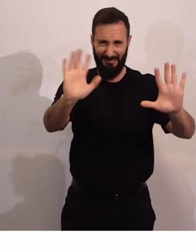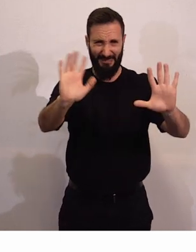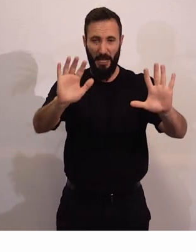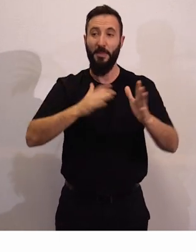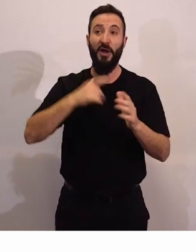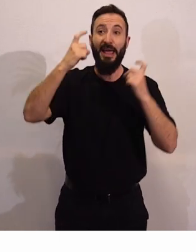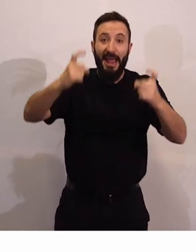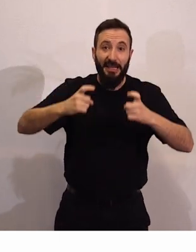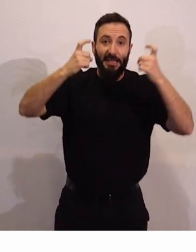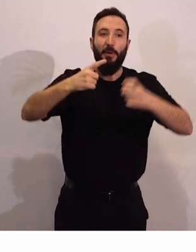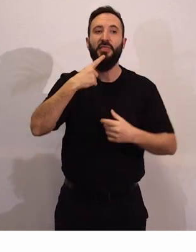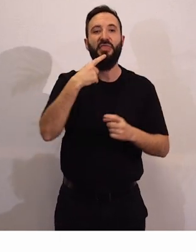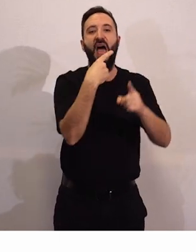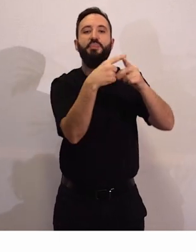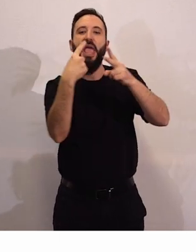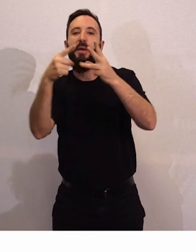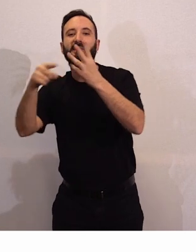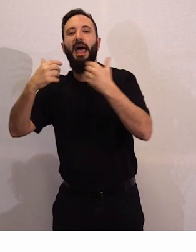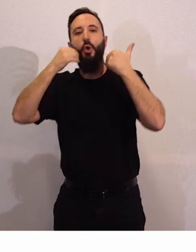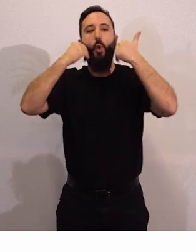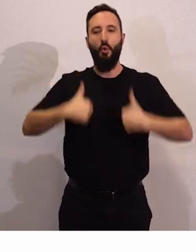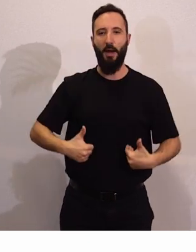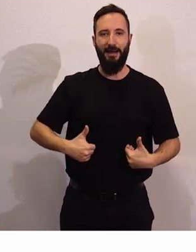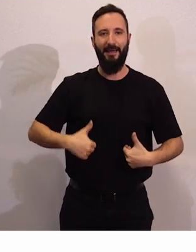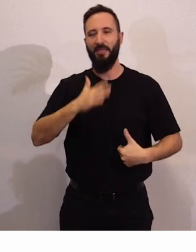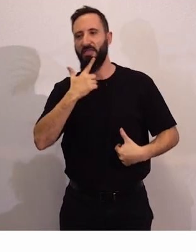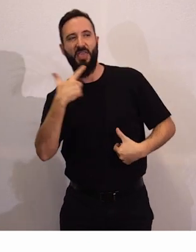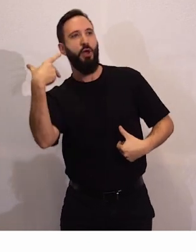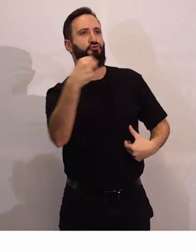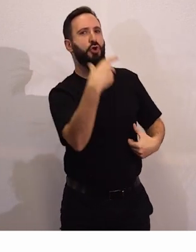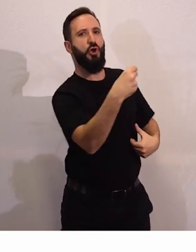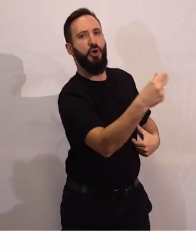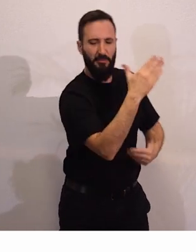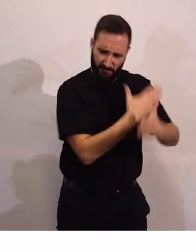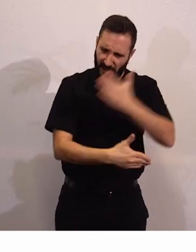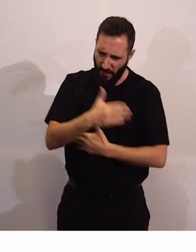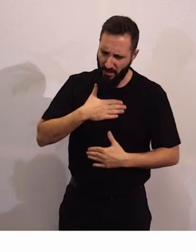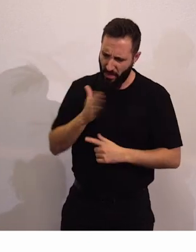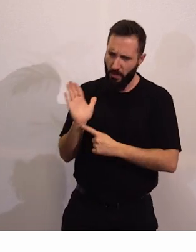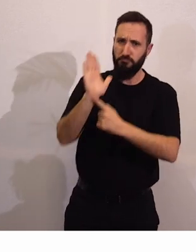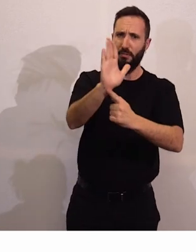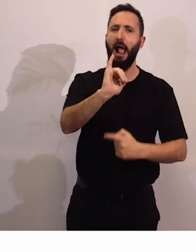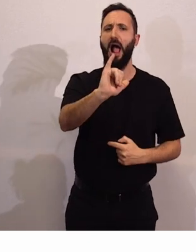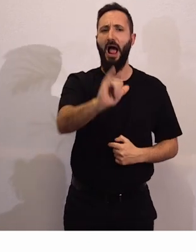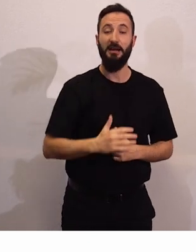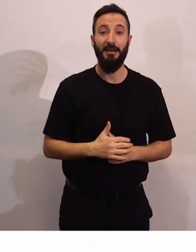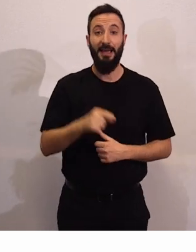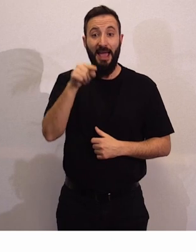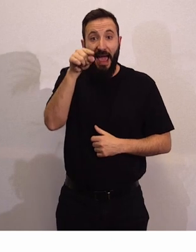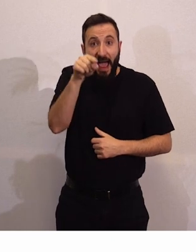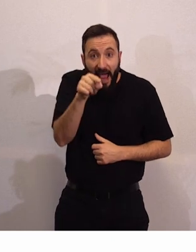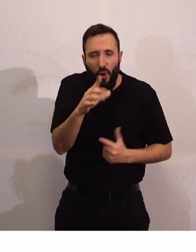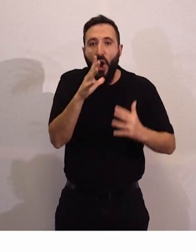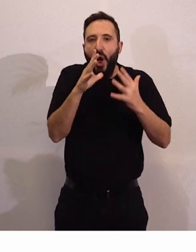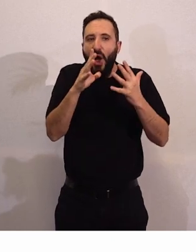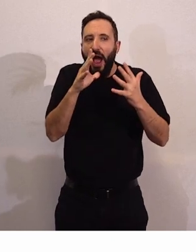trataban de negar la diversidad humana que forma parte de la discapacidad. Y eso, ahora lo estamos